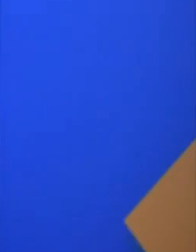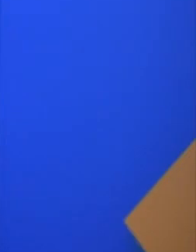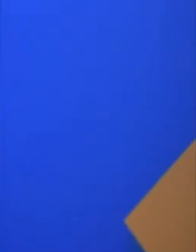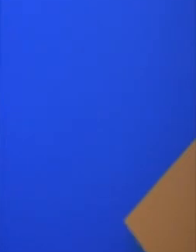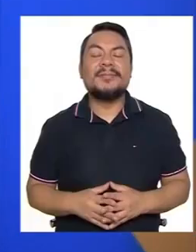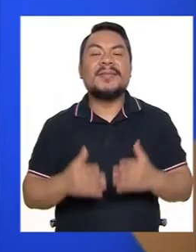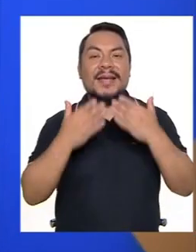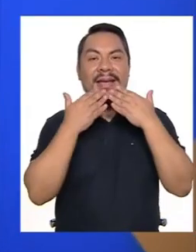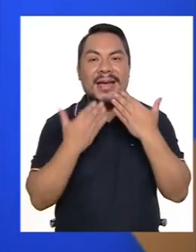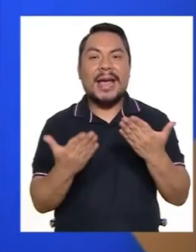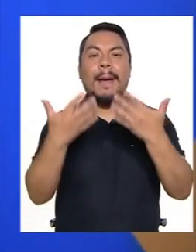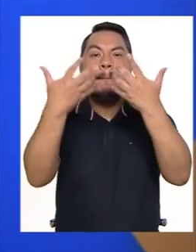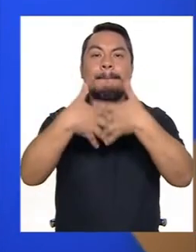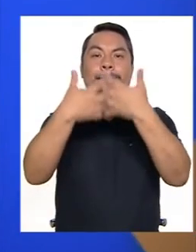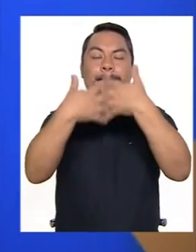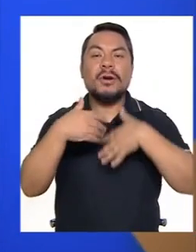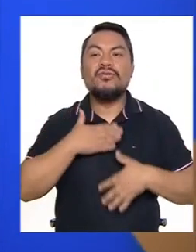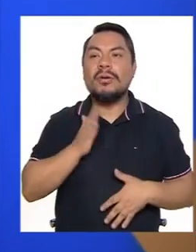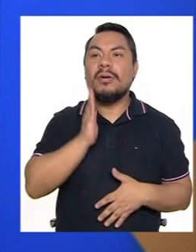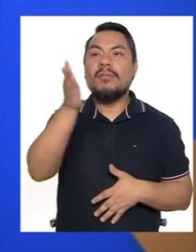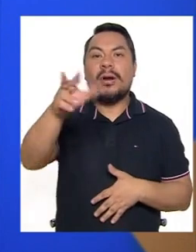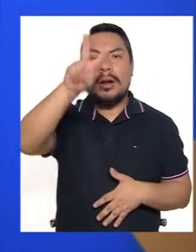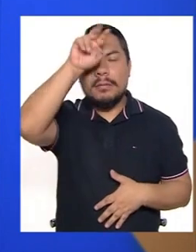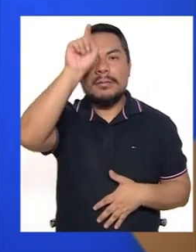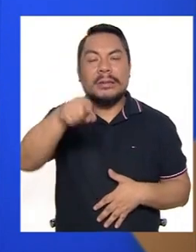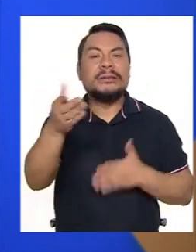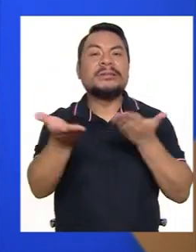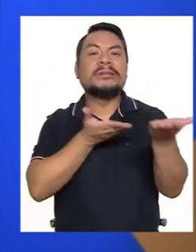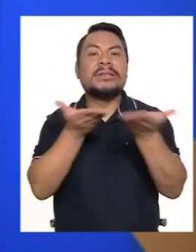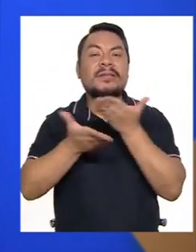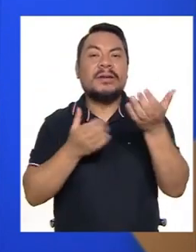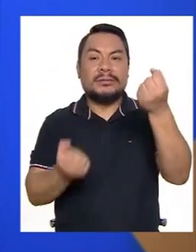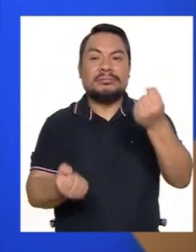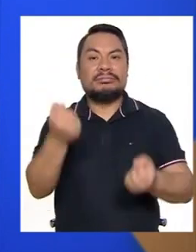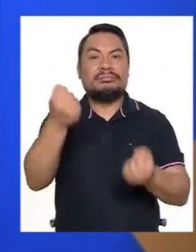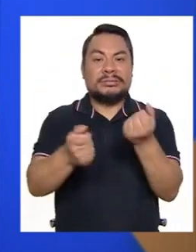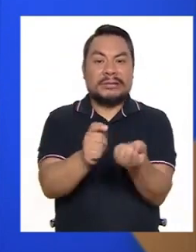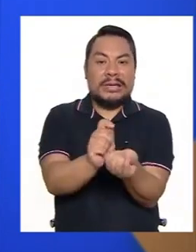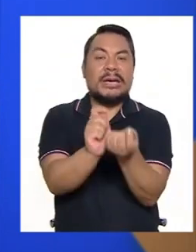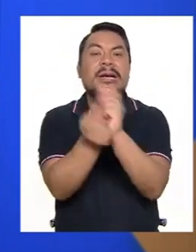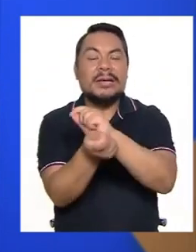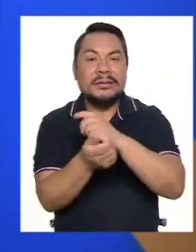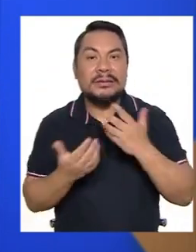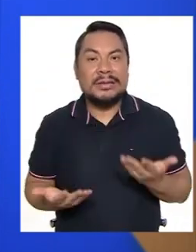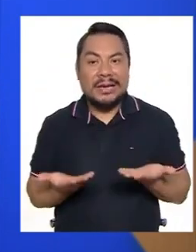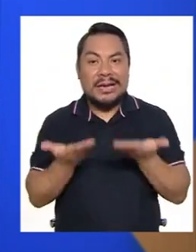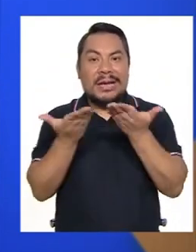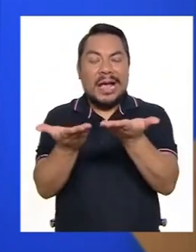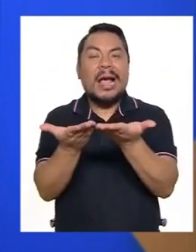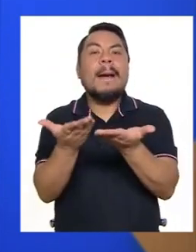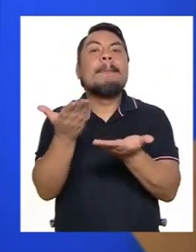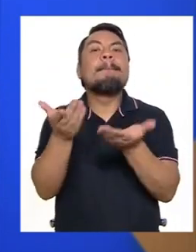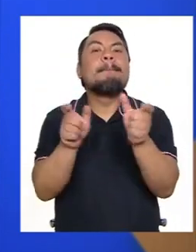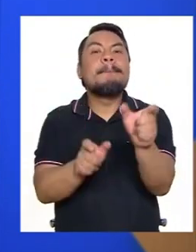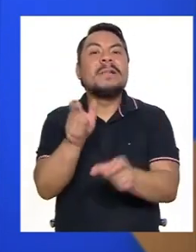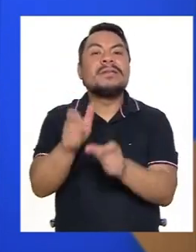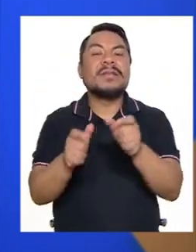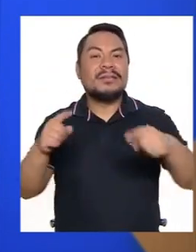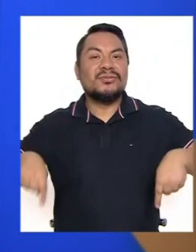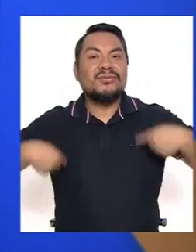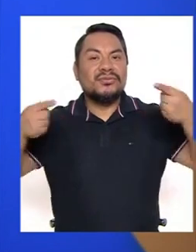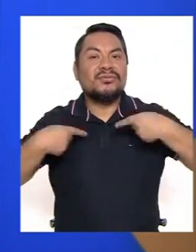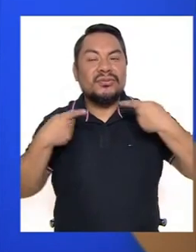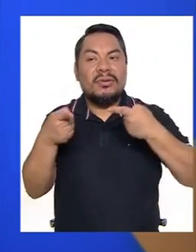Gracias a la empresa Yo Voy Perú por el servicio de transporte adaptado que brindan a las personas en silla de